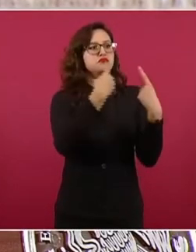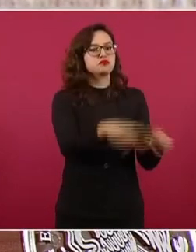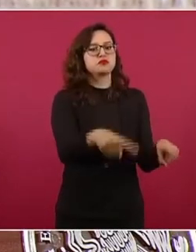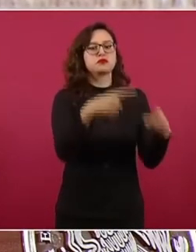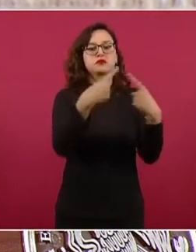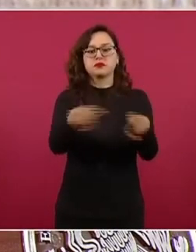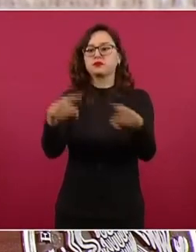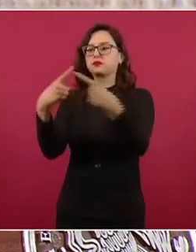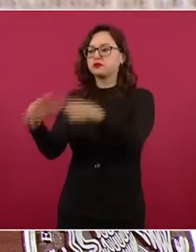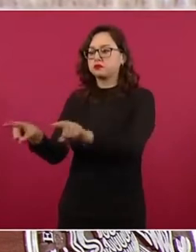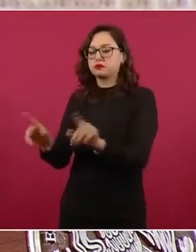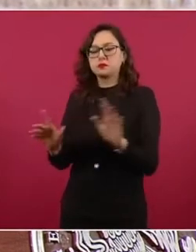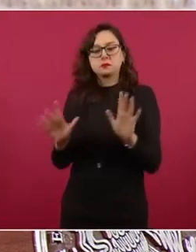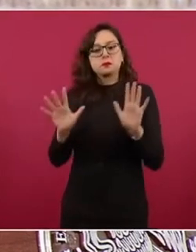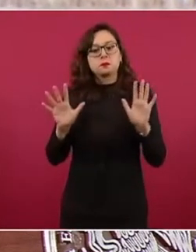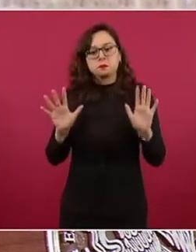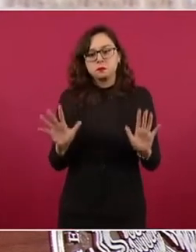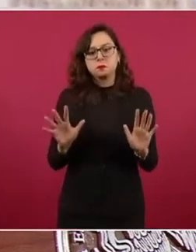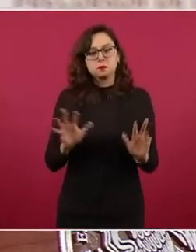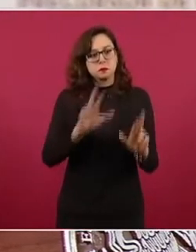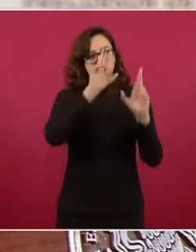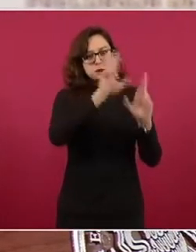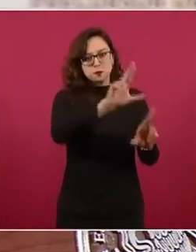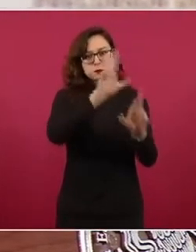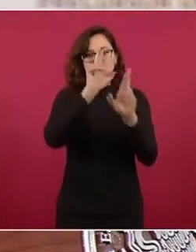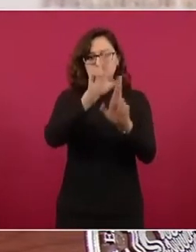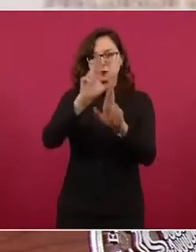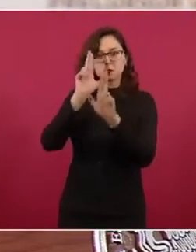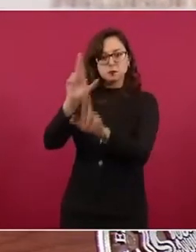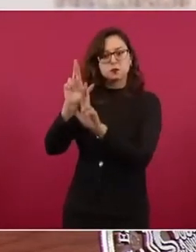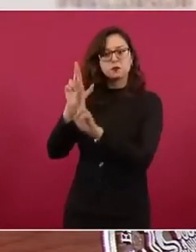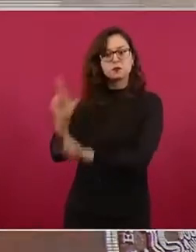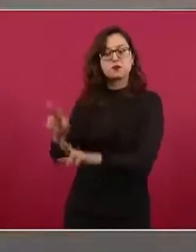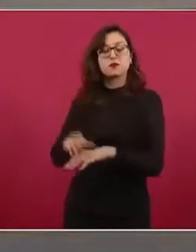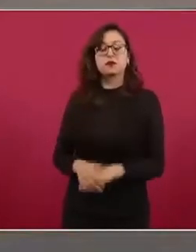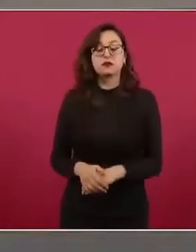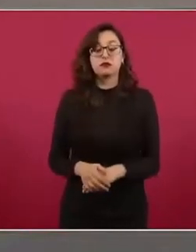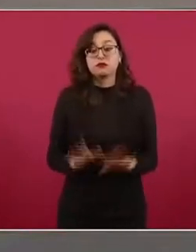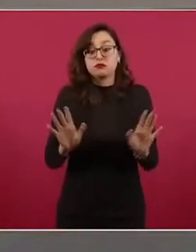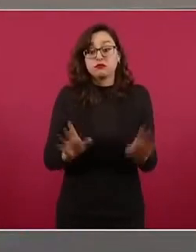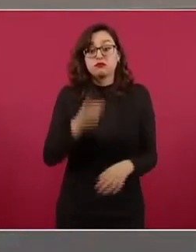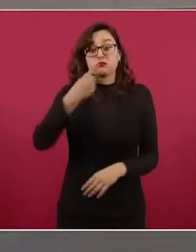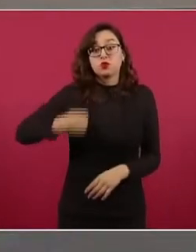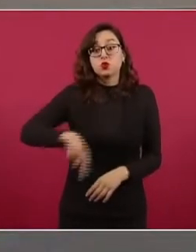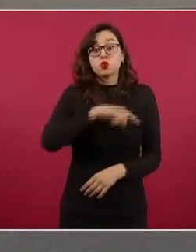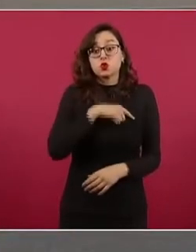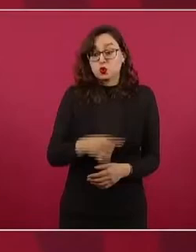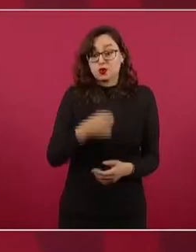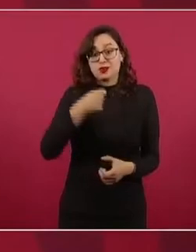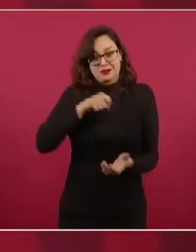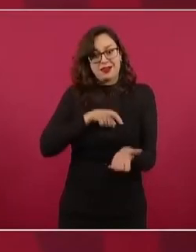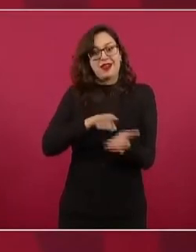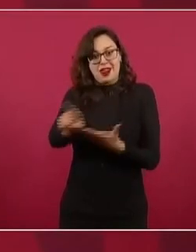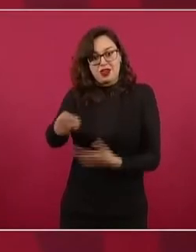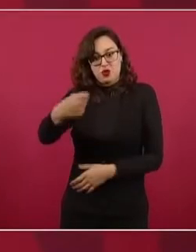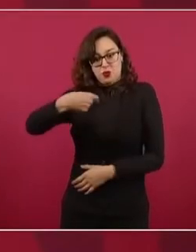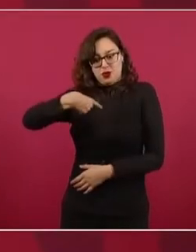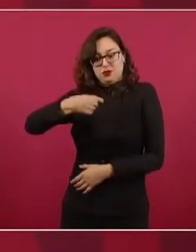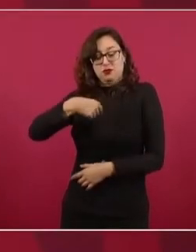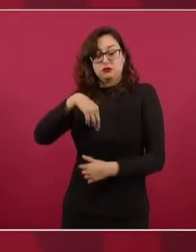Lo único que ejercemos es nuestro derecho de réplica,